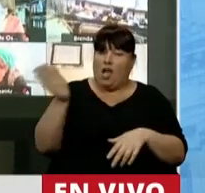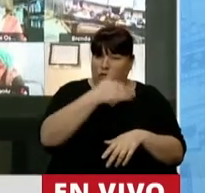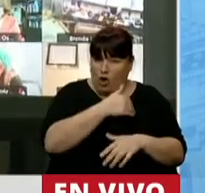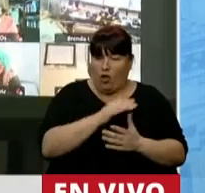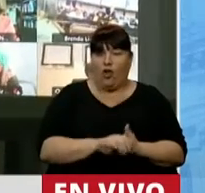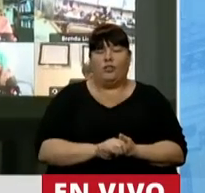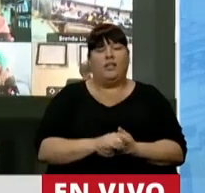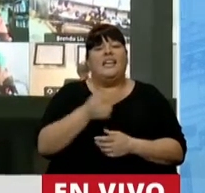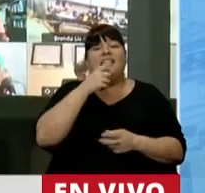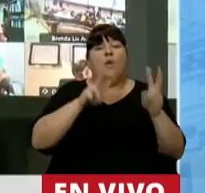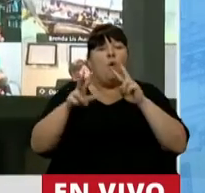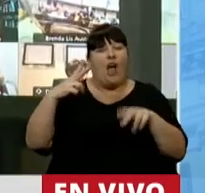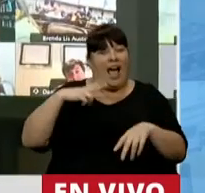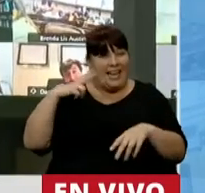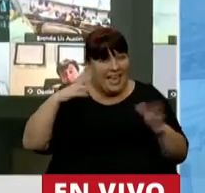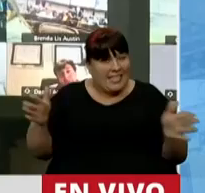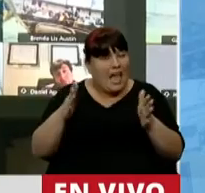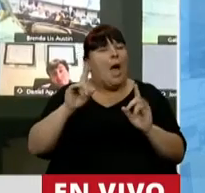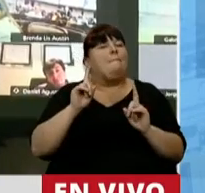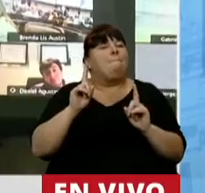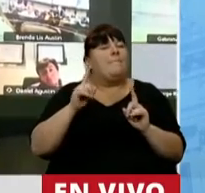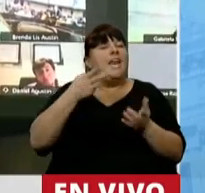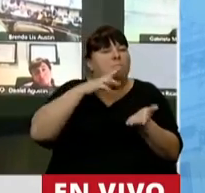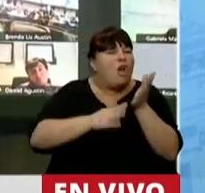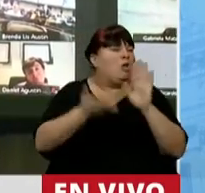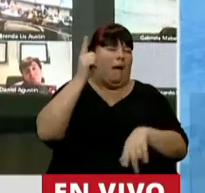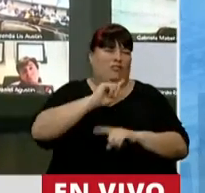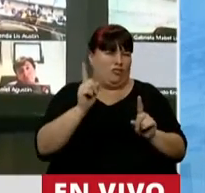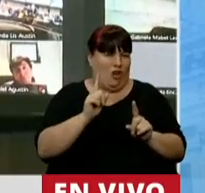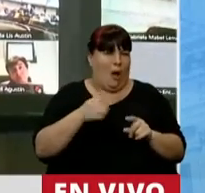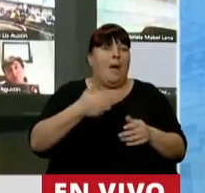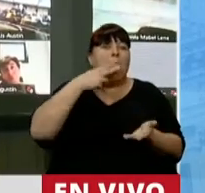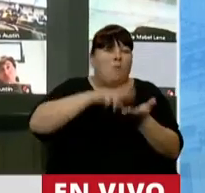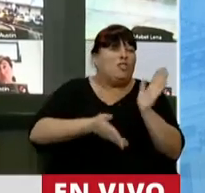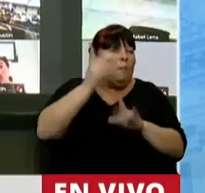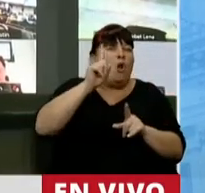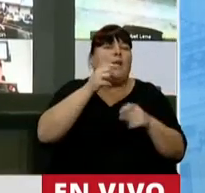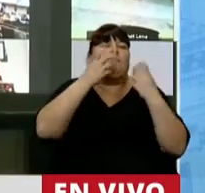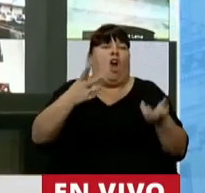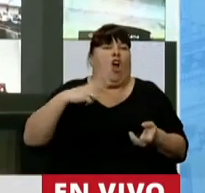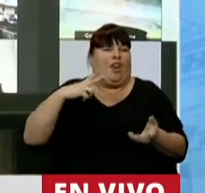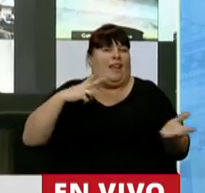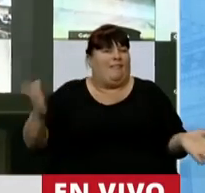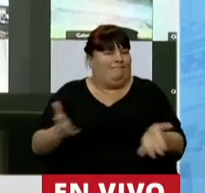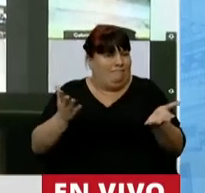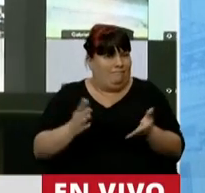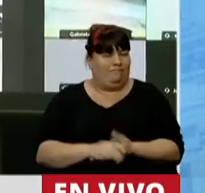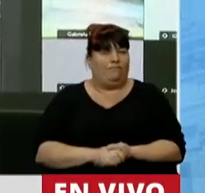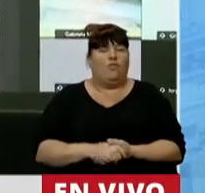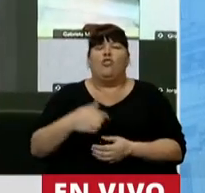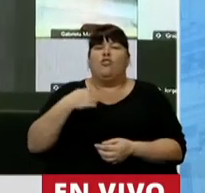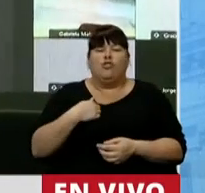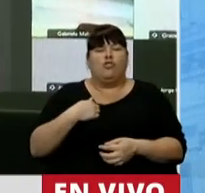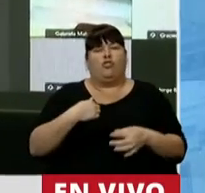todos, crear riqueza pero no más impuestos. Con más impuestos no se crea riqueza. Estoy